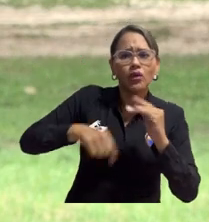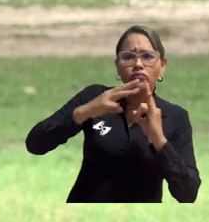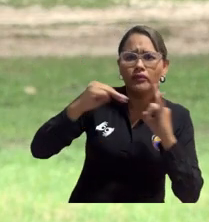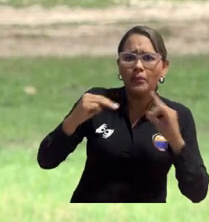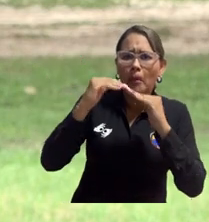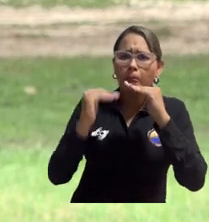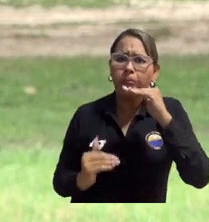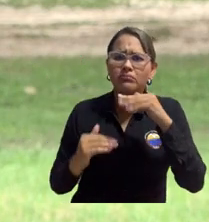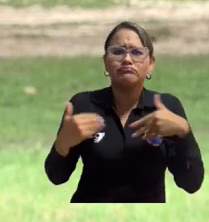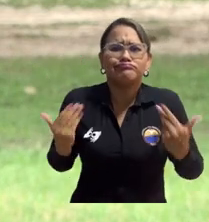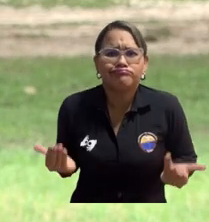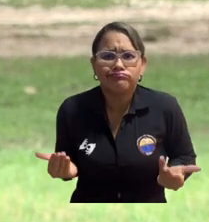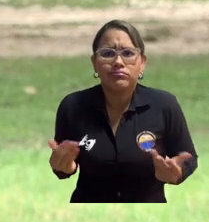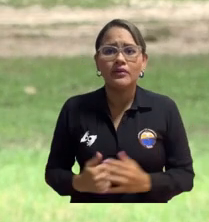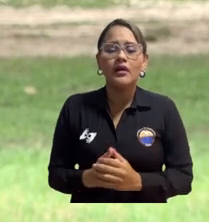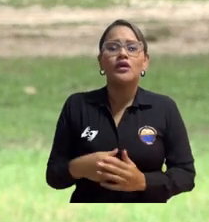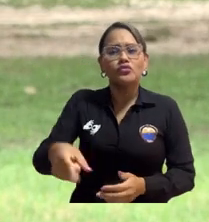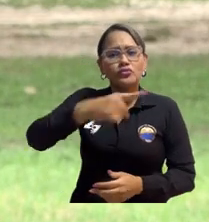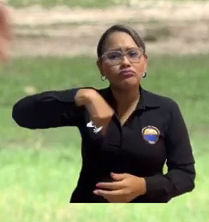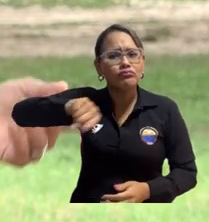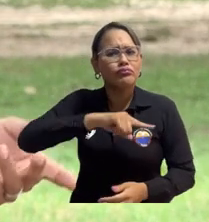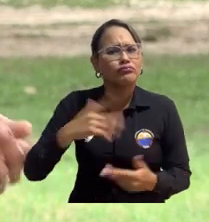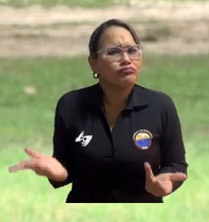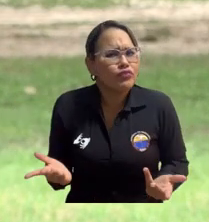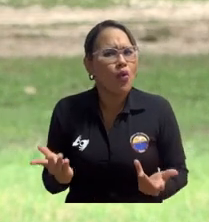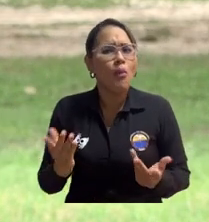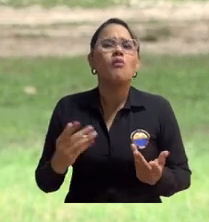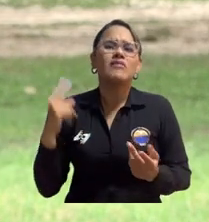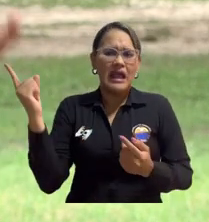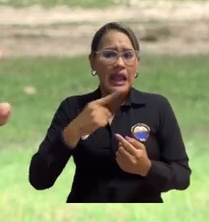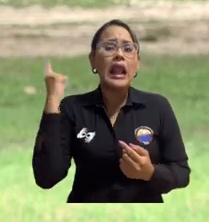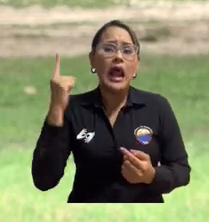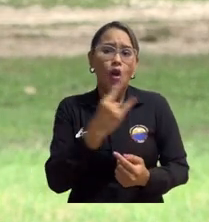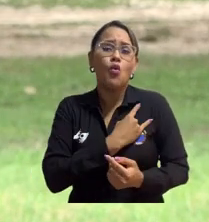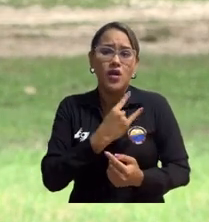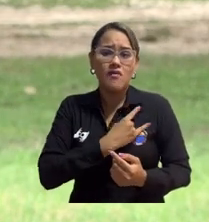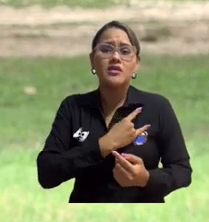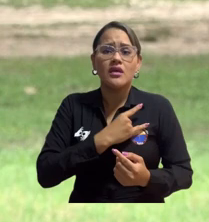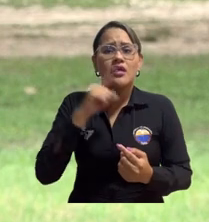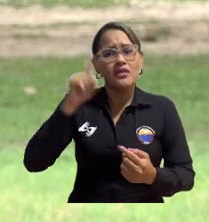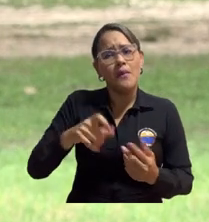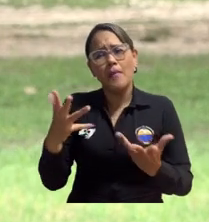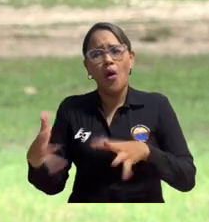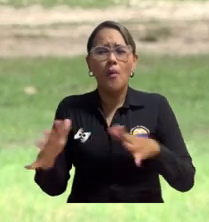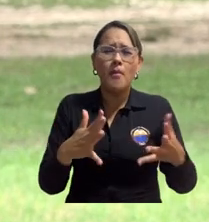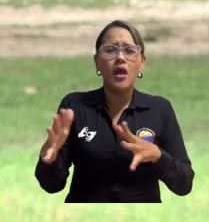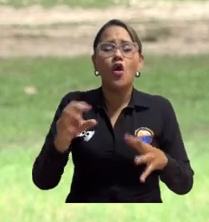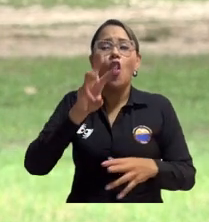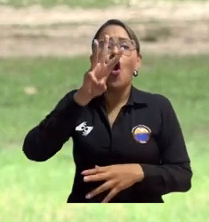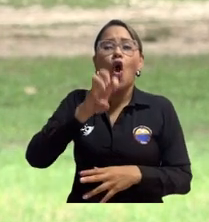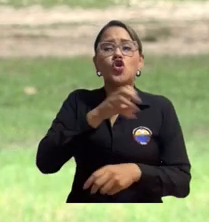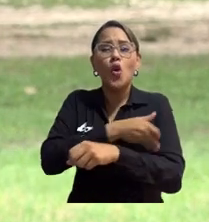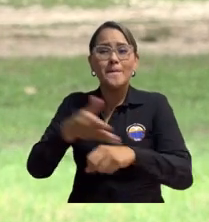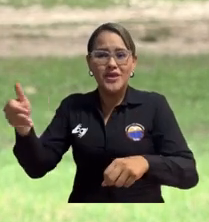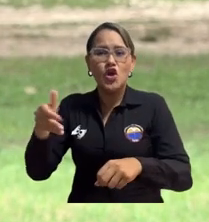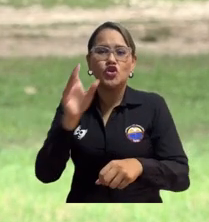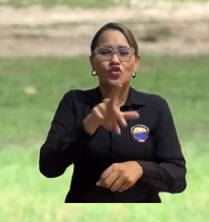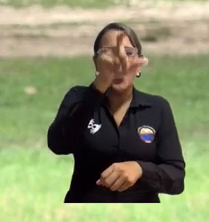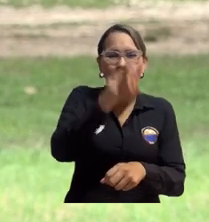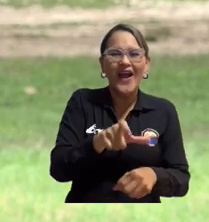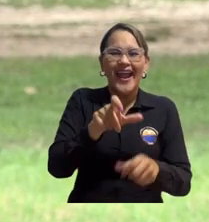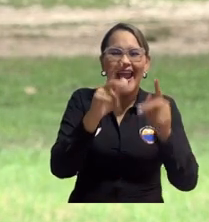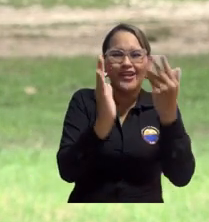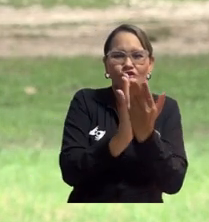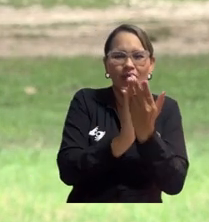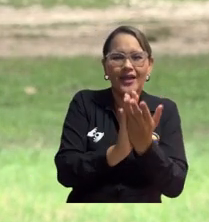20 millones de pesos por estudiante, mientras hay universidades que reciben un millón o recibimos tres, cuando el promedio en general de las universidades acreditadas está en cerca de 8